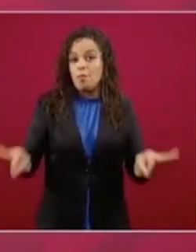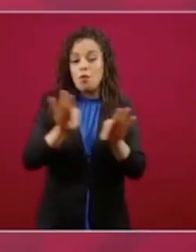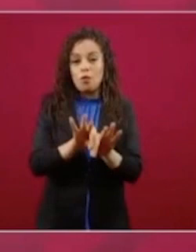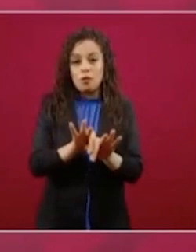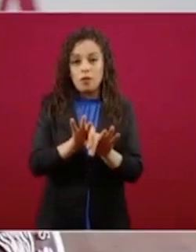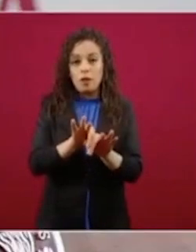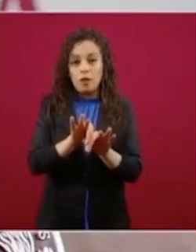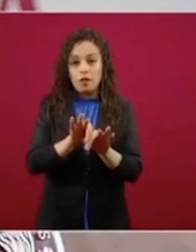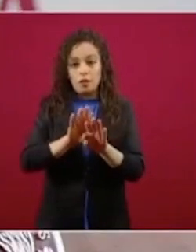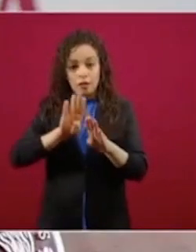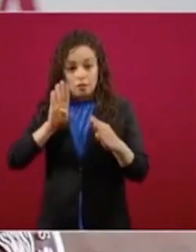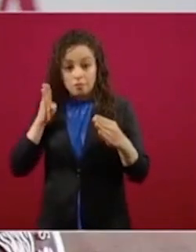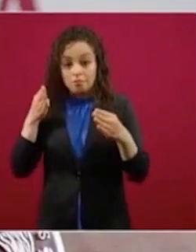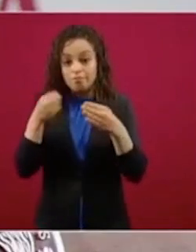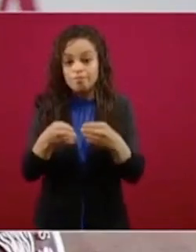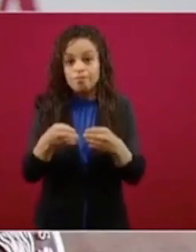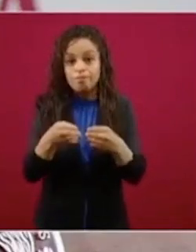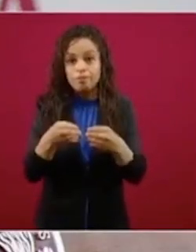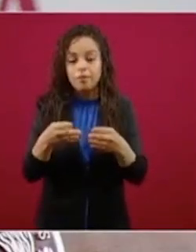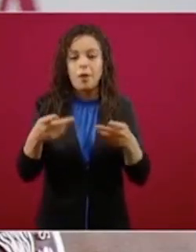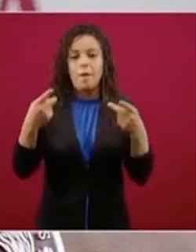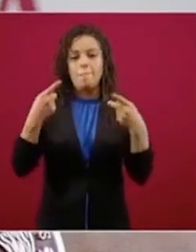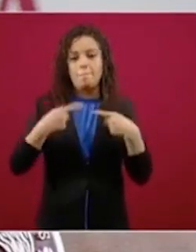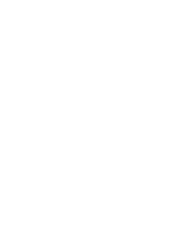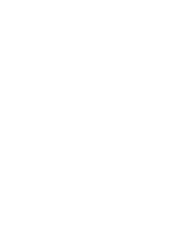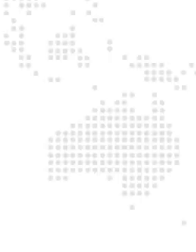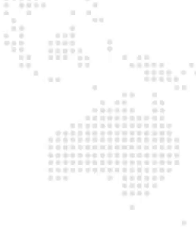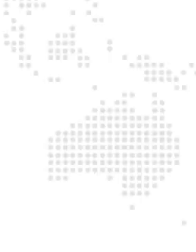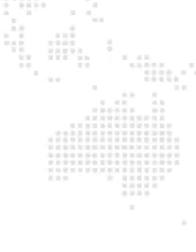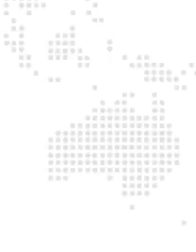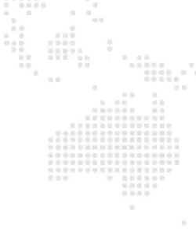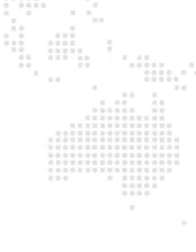a los más necesitados, a los pobres. ¡Gracias!